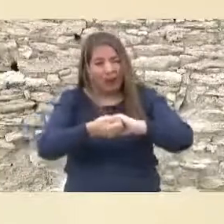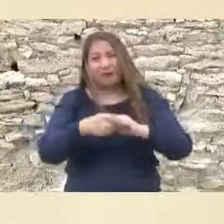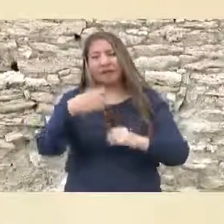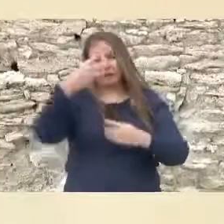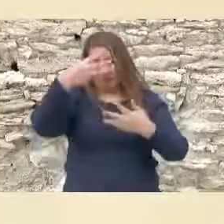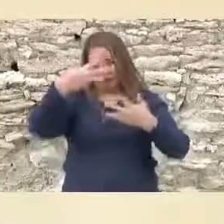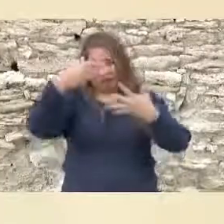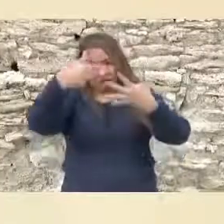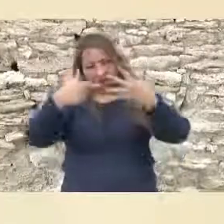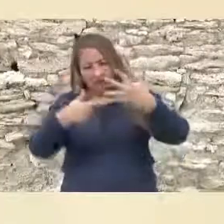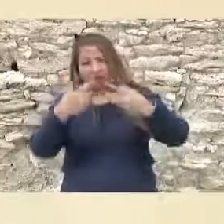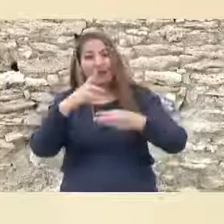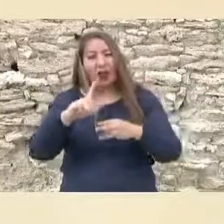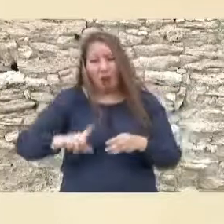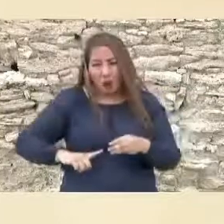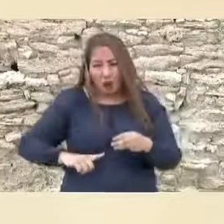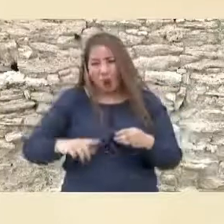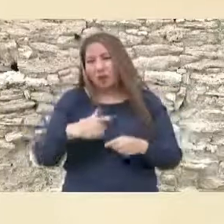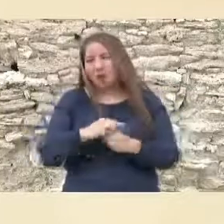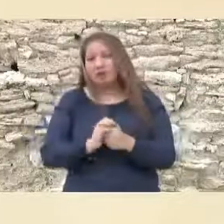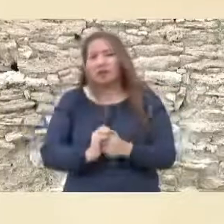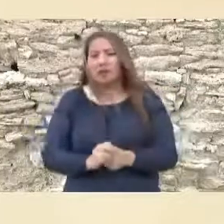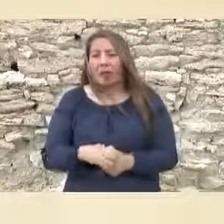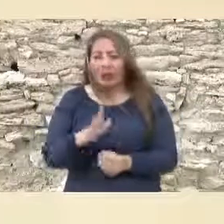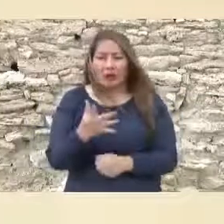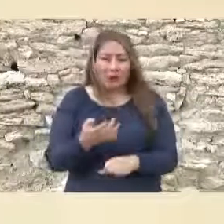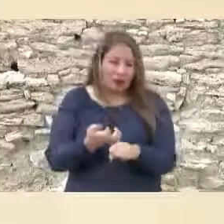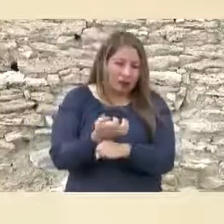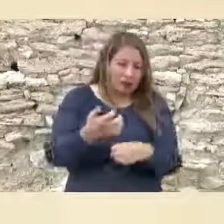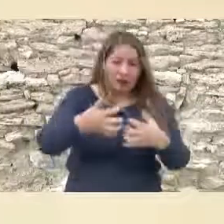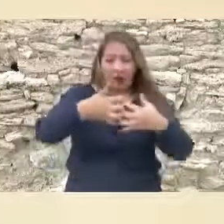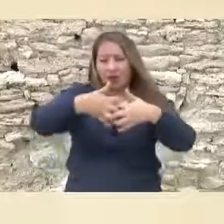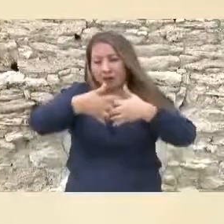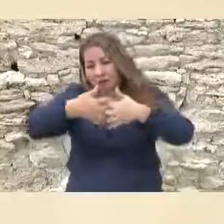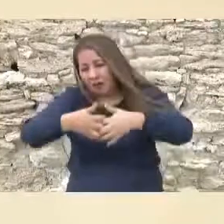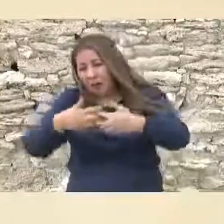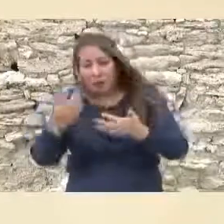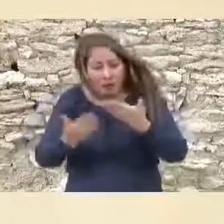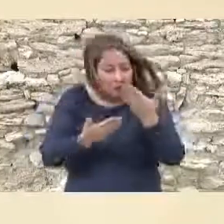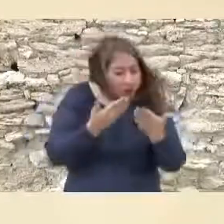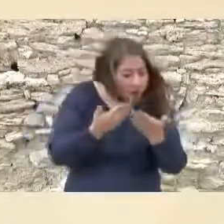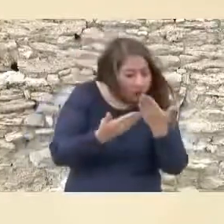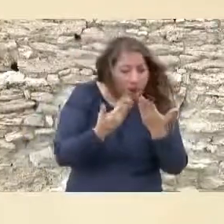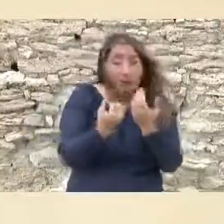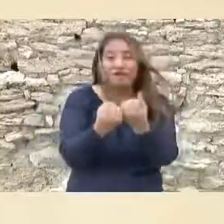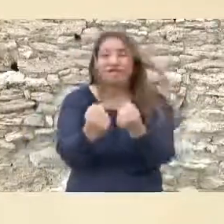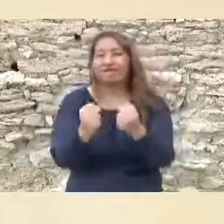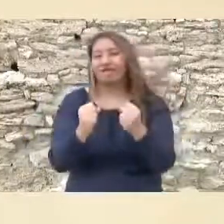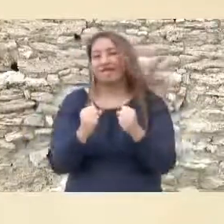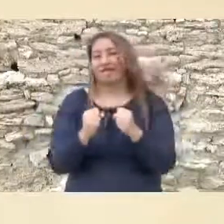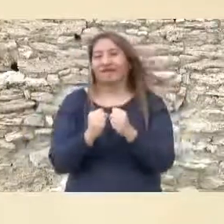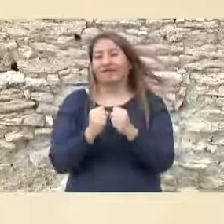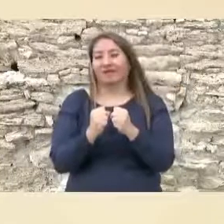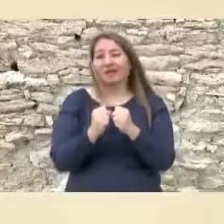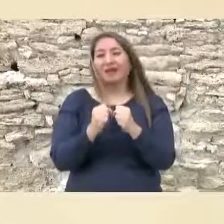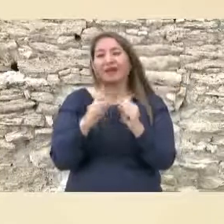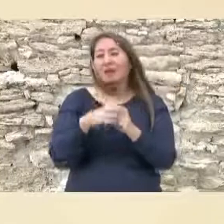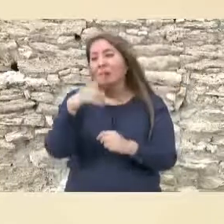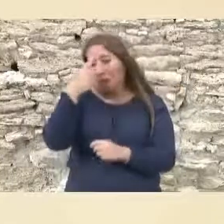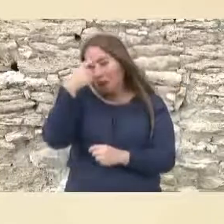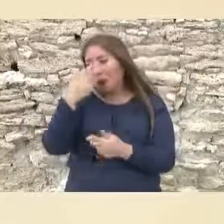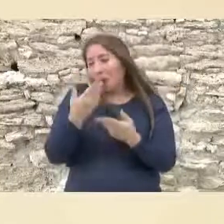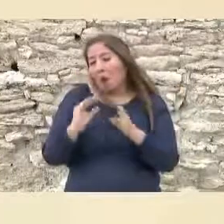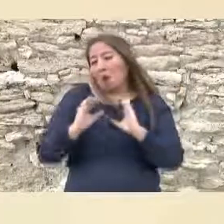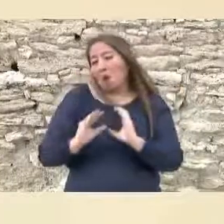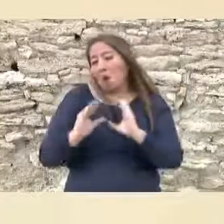tres órdenes de gobierno, los poderes del Estado, empresarios, académicos y la sociedad civil a fin de preservar